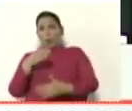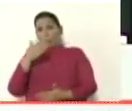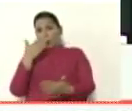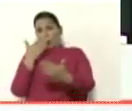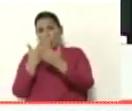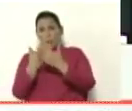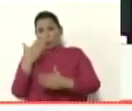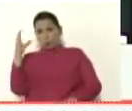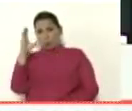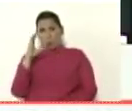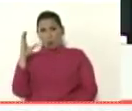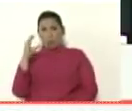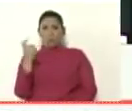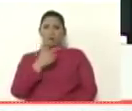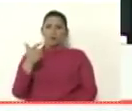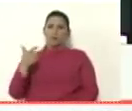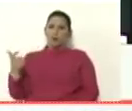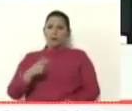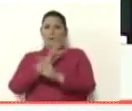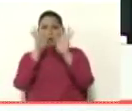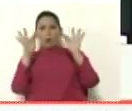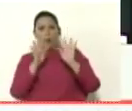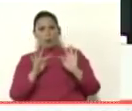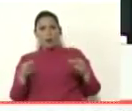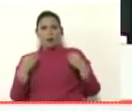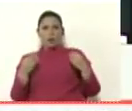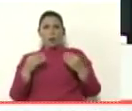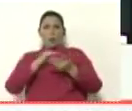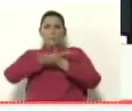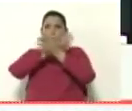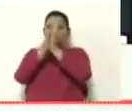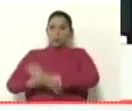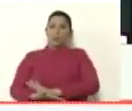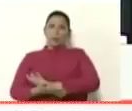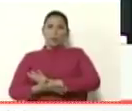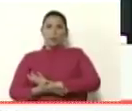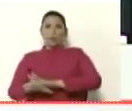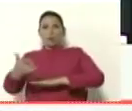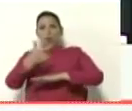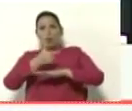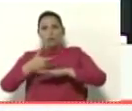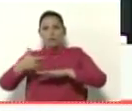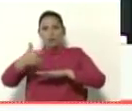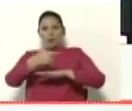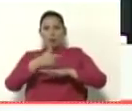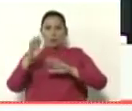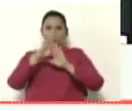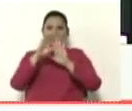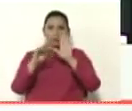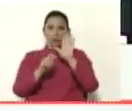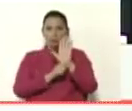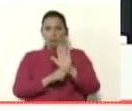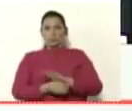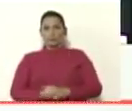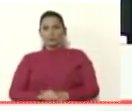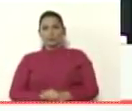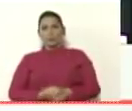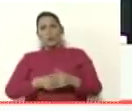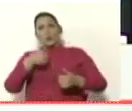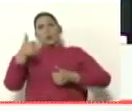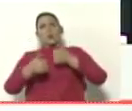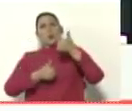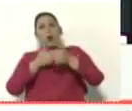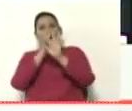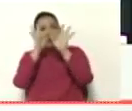manera buscar la forma de acabar con el gobierno constitucional. ¿Cuál es el modus